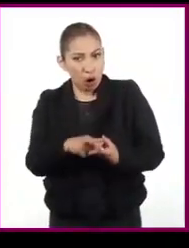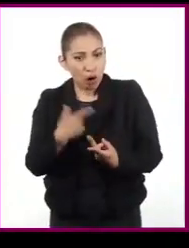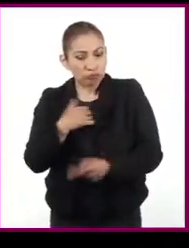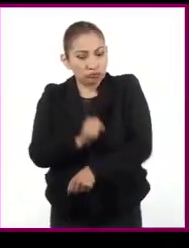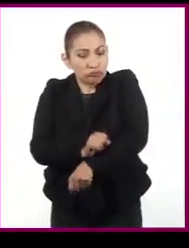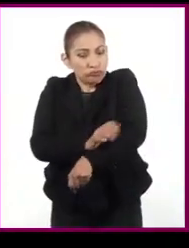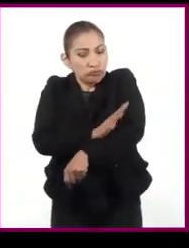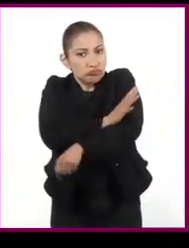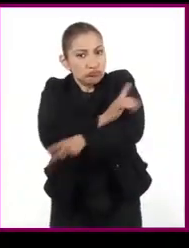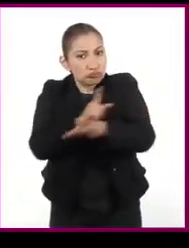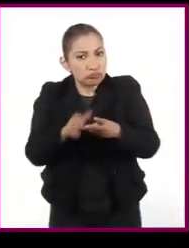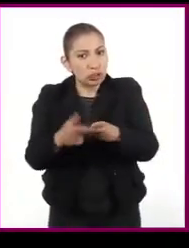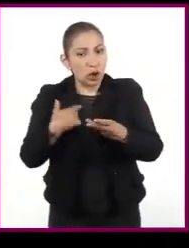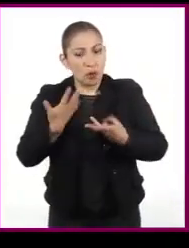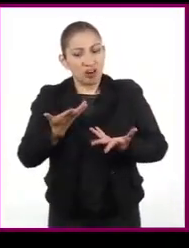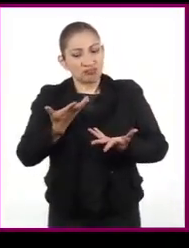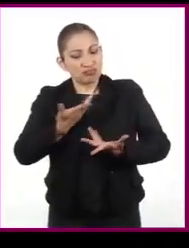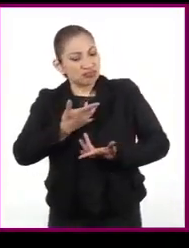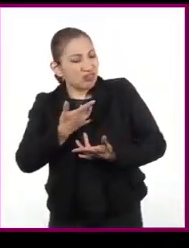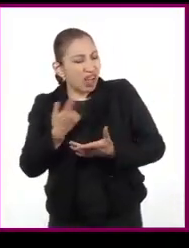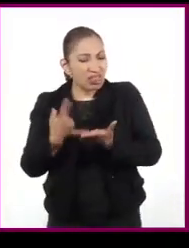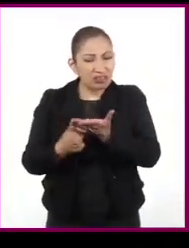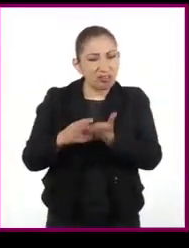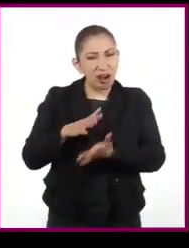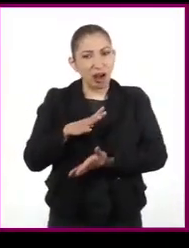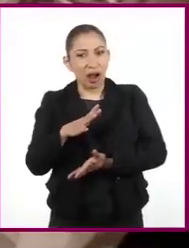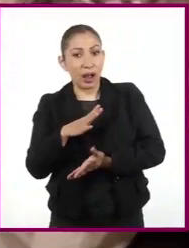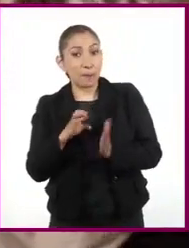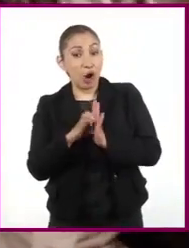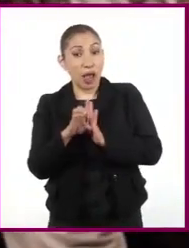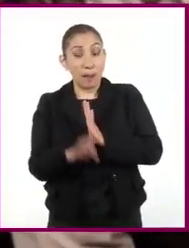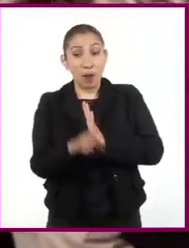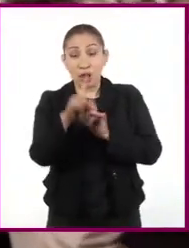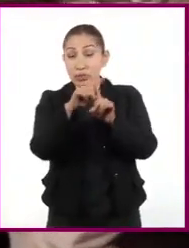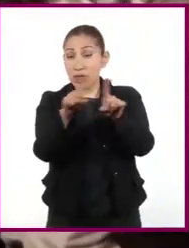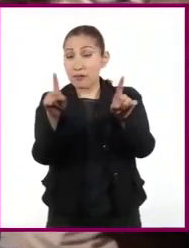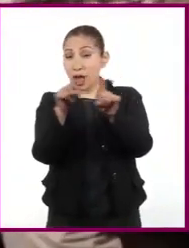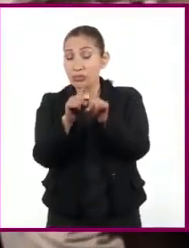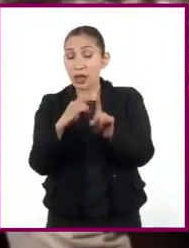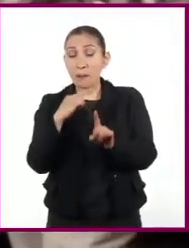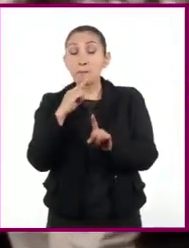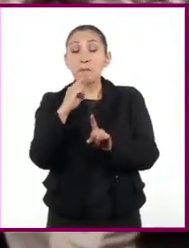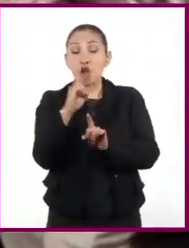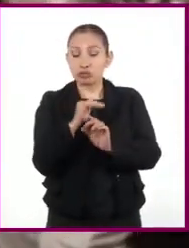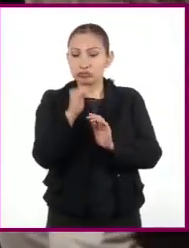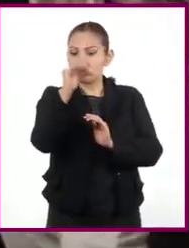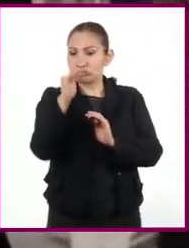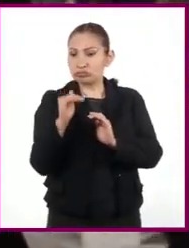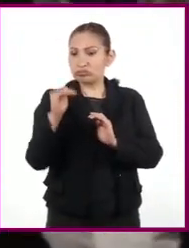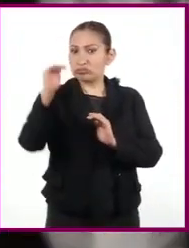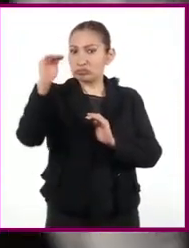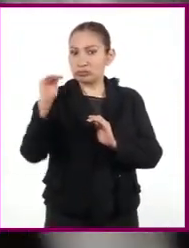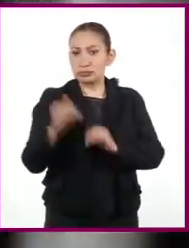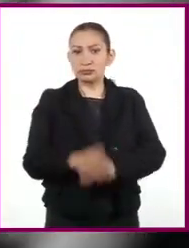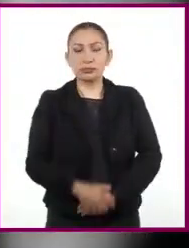sensaciones, estados de ánimo, por ejemplo, a través de diversas entonaciones o inflexiones.